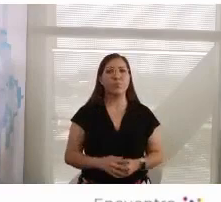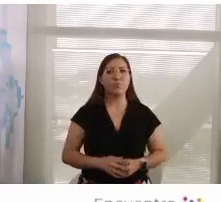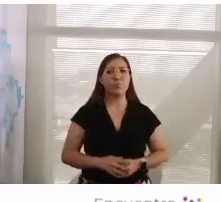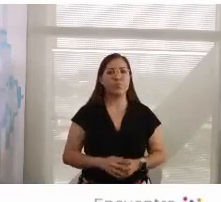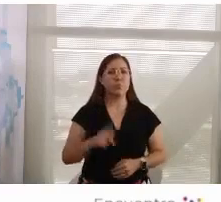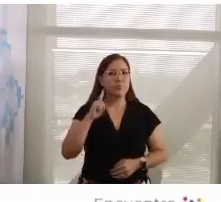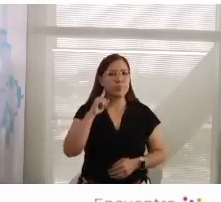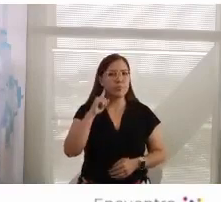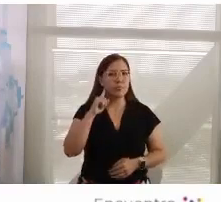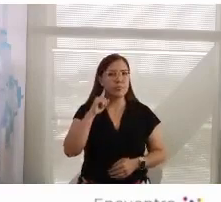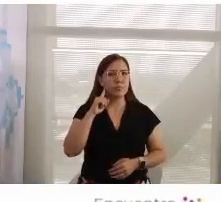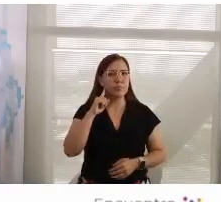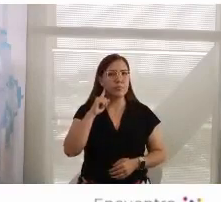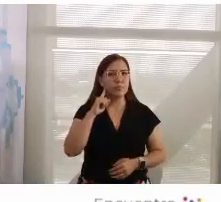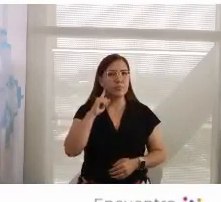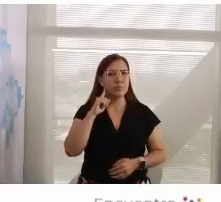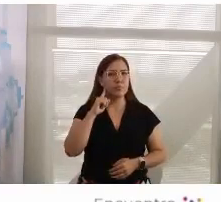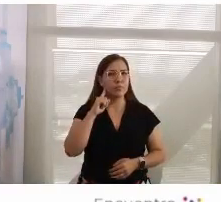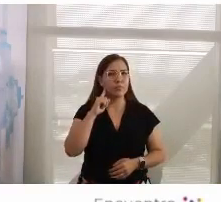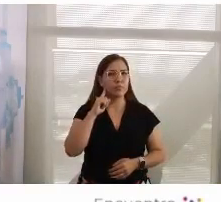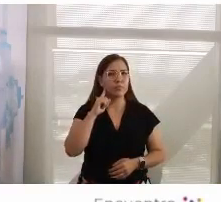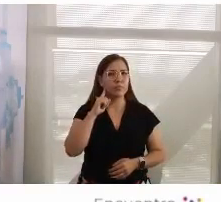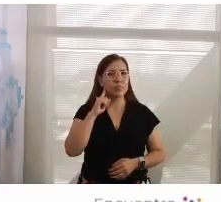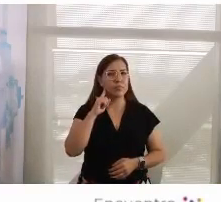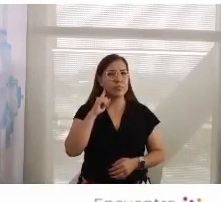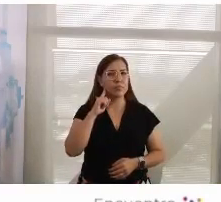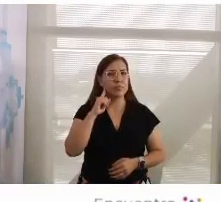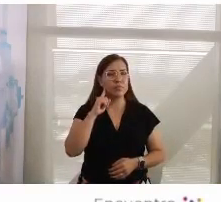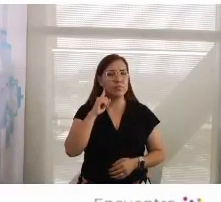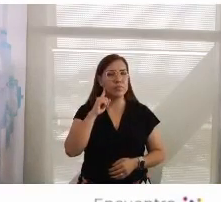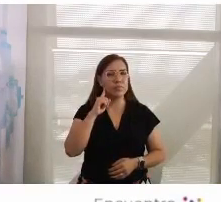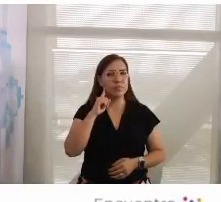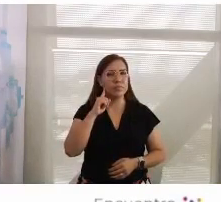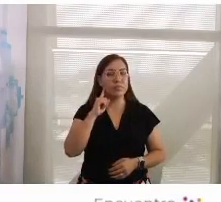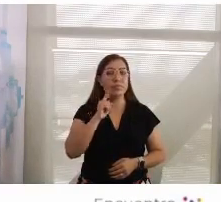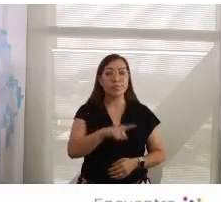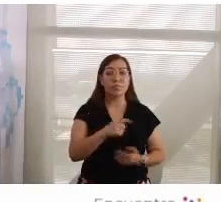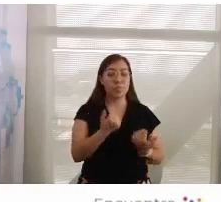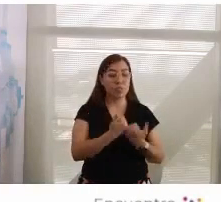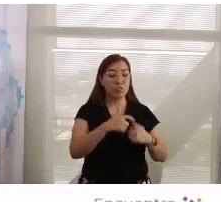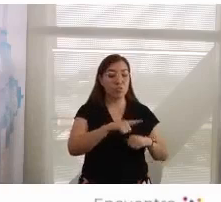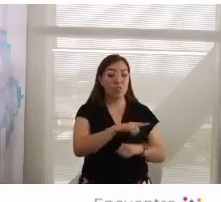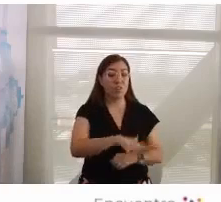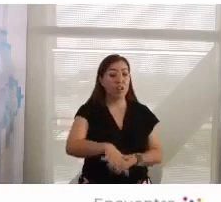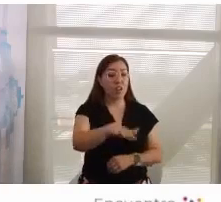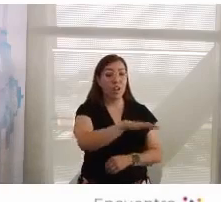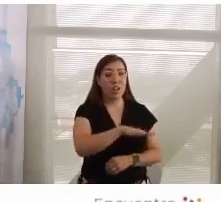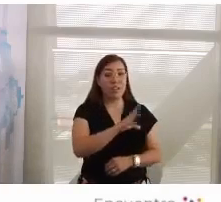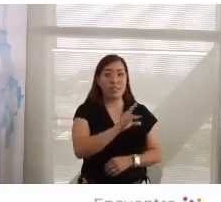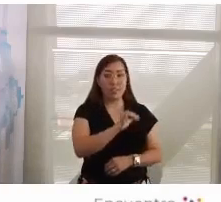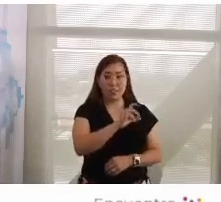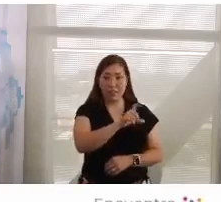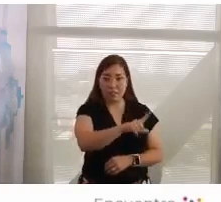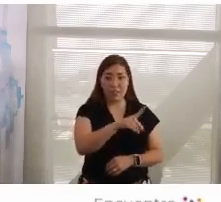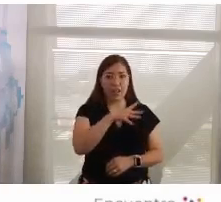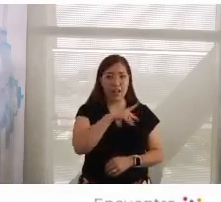resistencia democrática. Si la sociedad civil, si no hubiera una convivencia, una